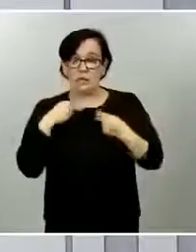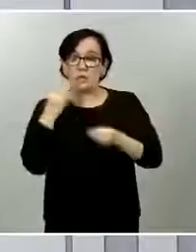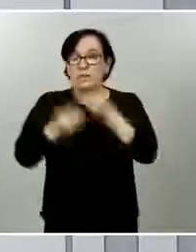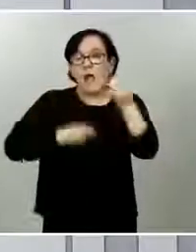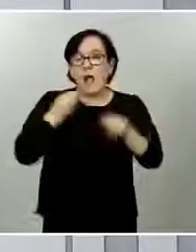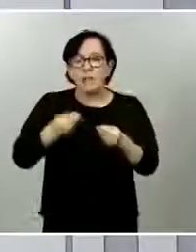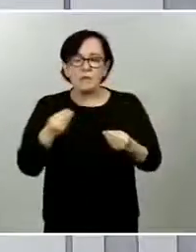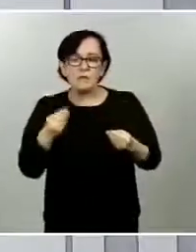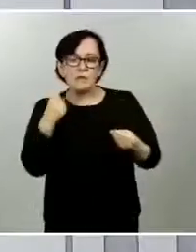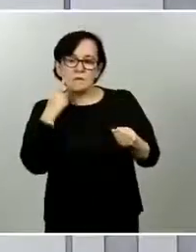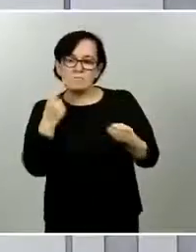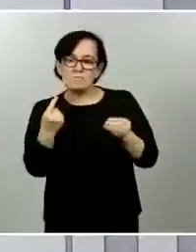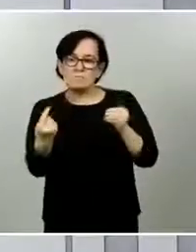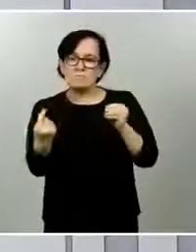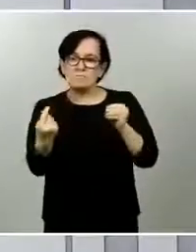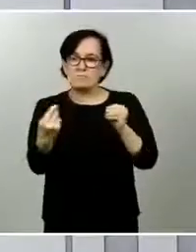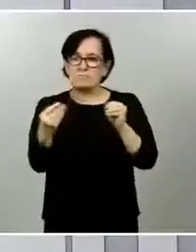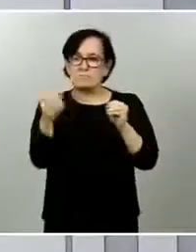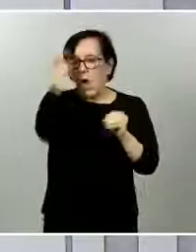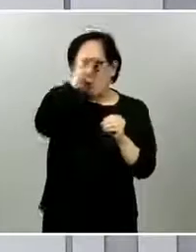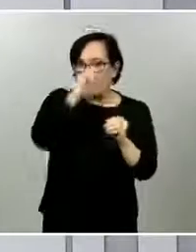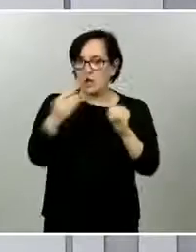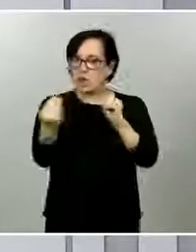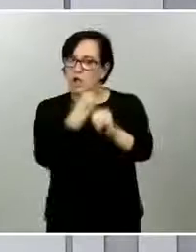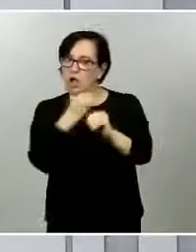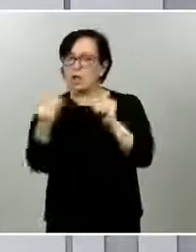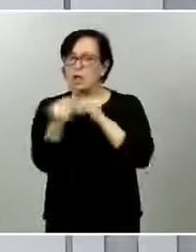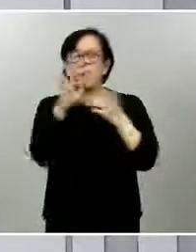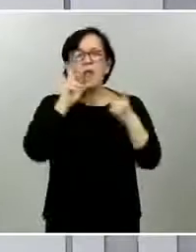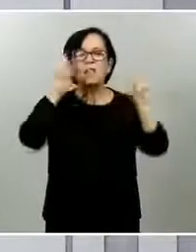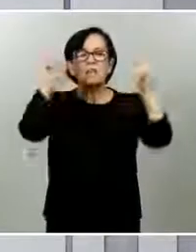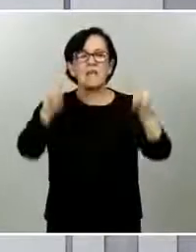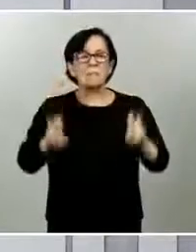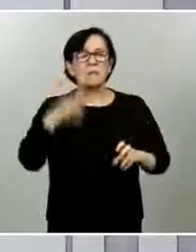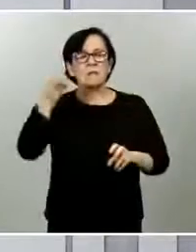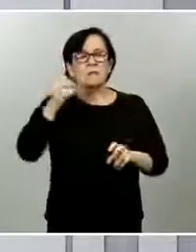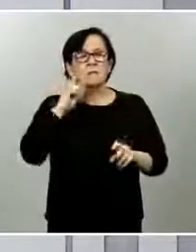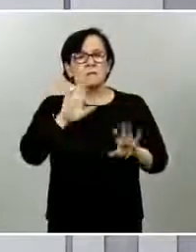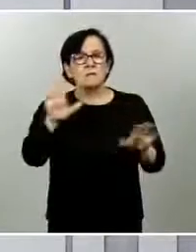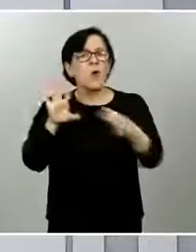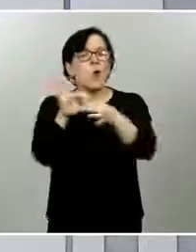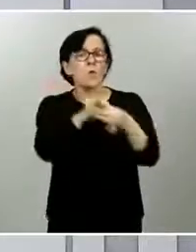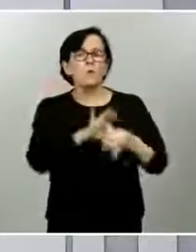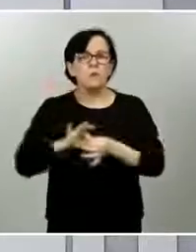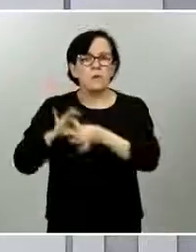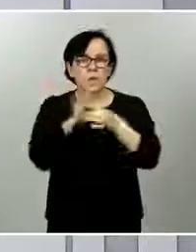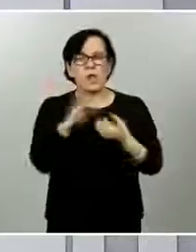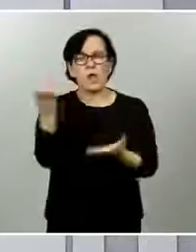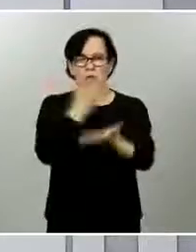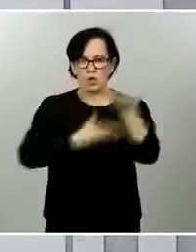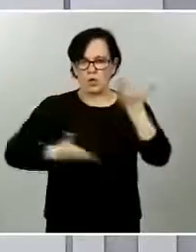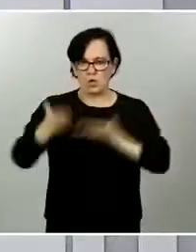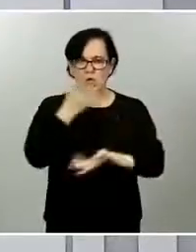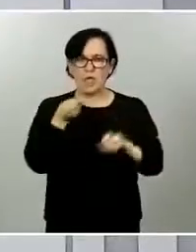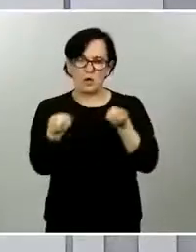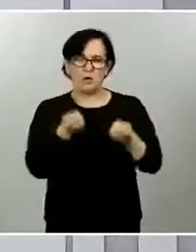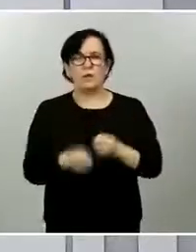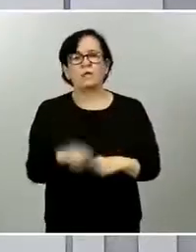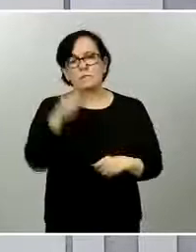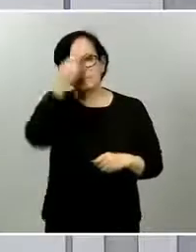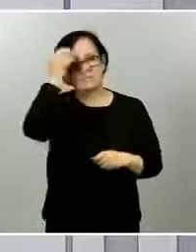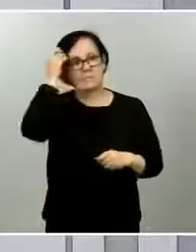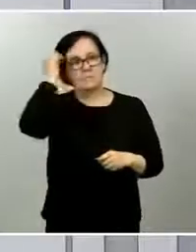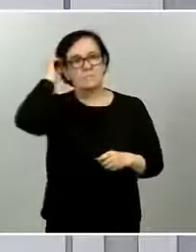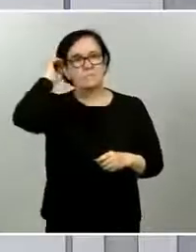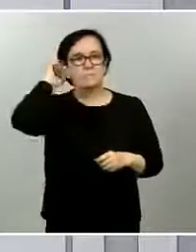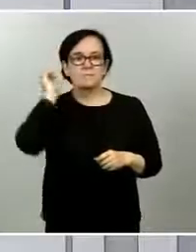gobierno dirigido a ningún presidente autonómico lo que sí el debate habitual en el congreso de los diputados en donde se establece un contraste de